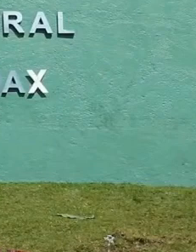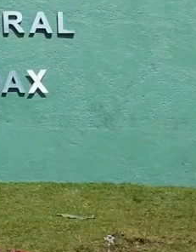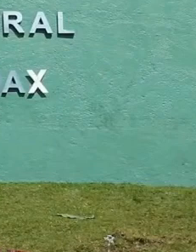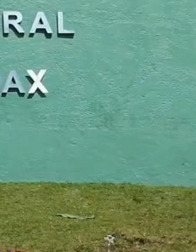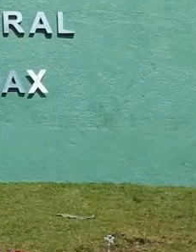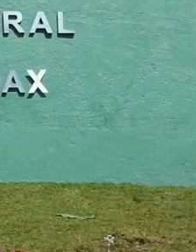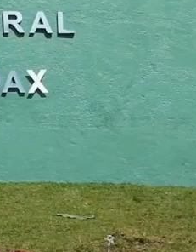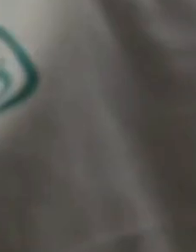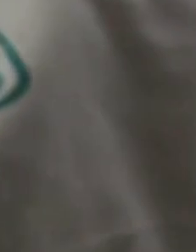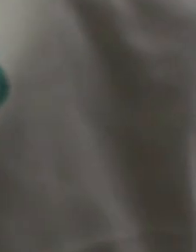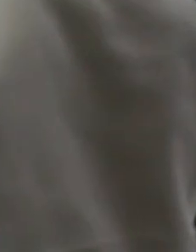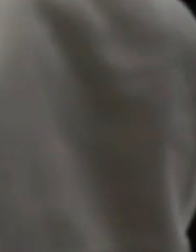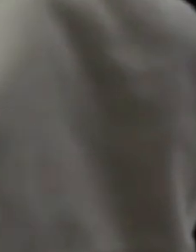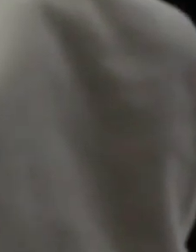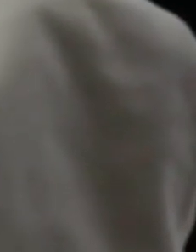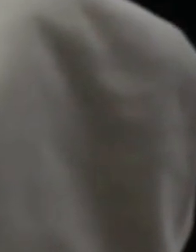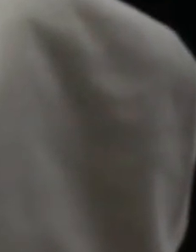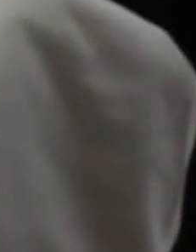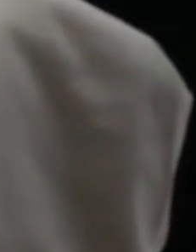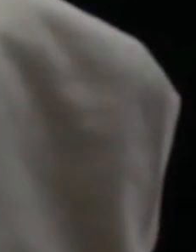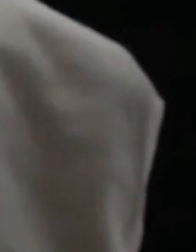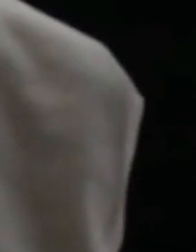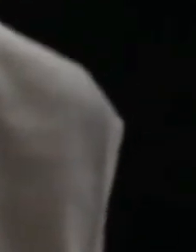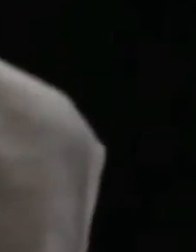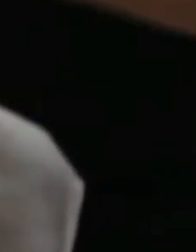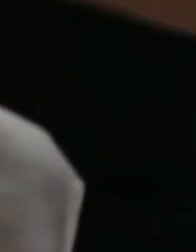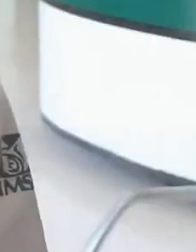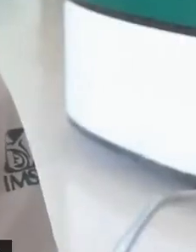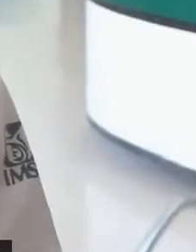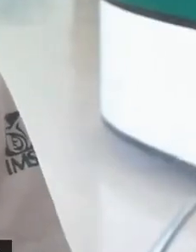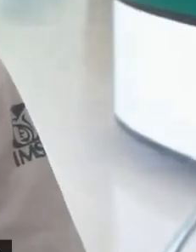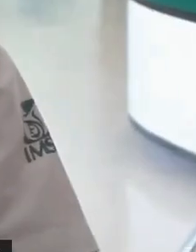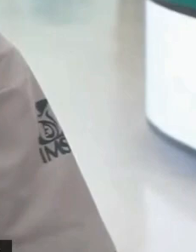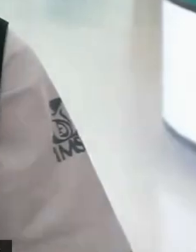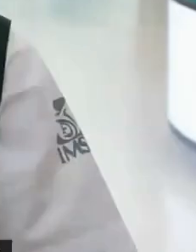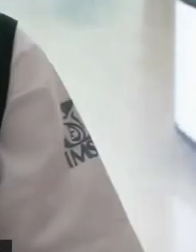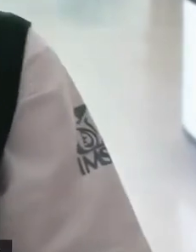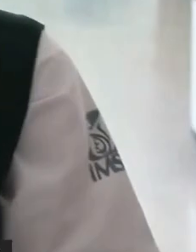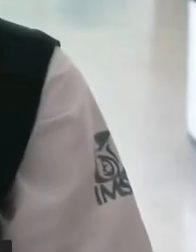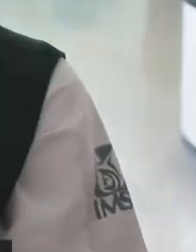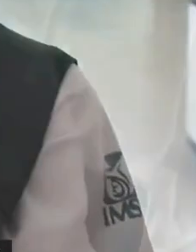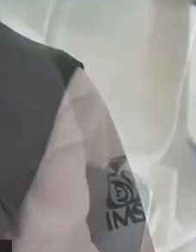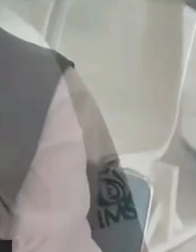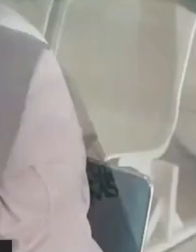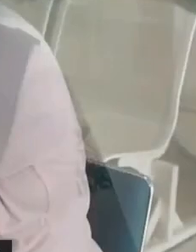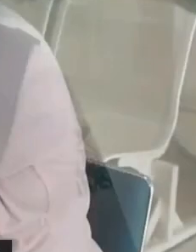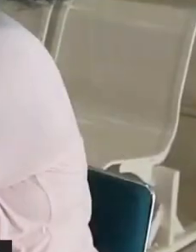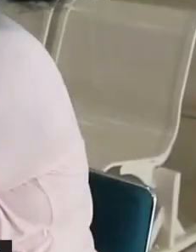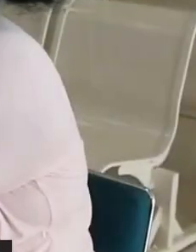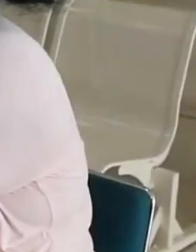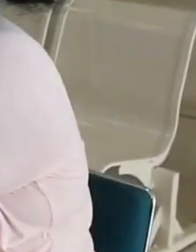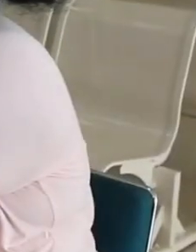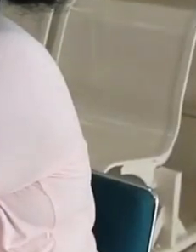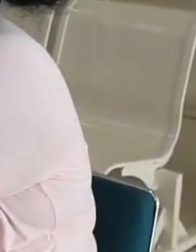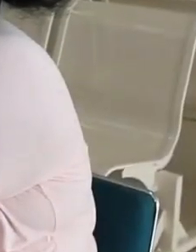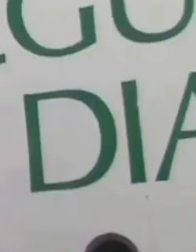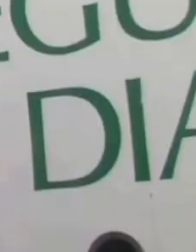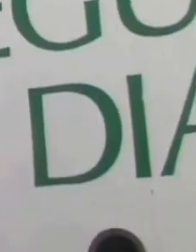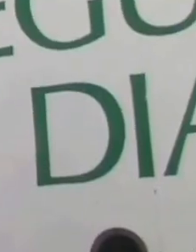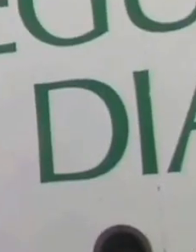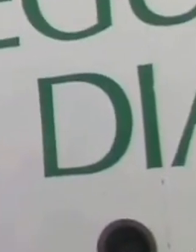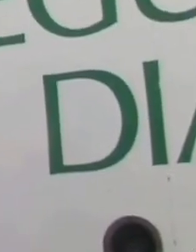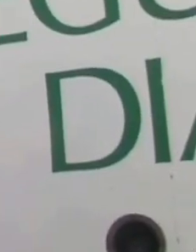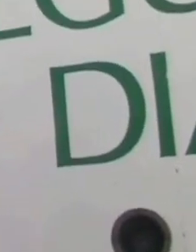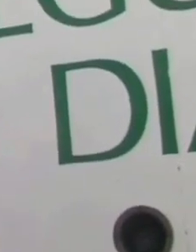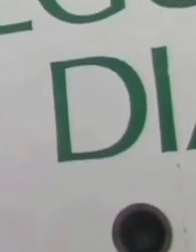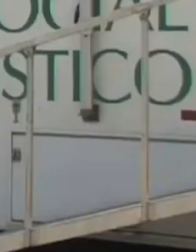un programa que hace las cosas bien, está donde más se necesita y hoy es pieza fundamental en la transformación del sistema de salud